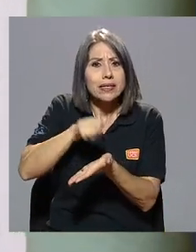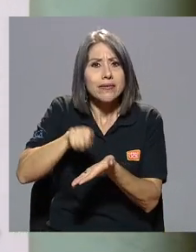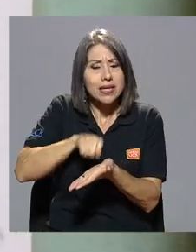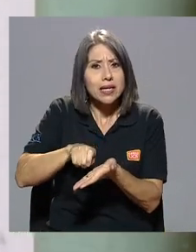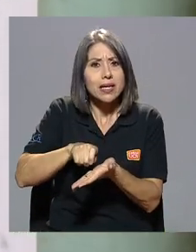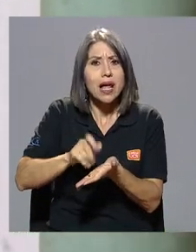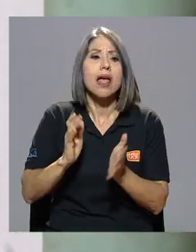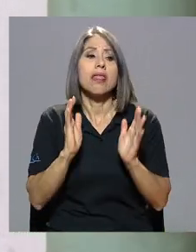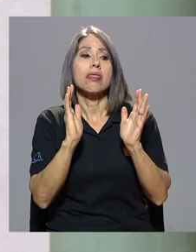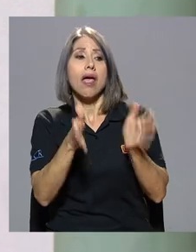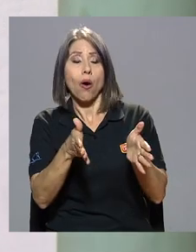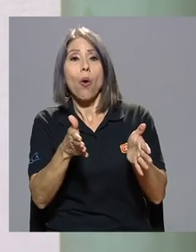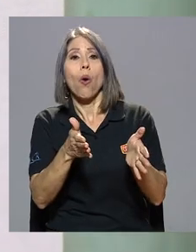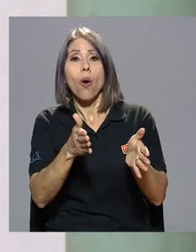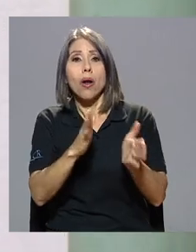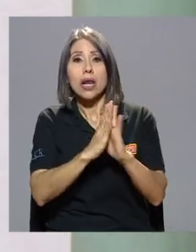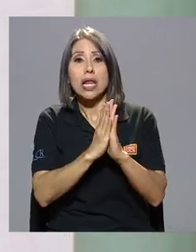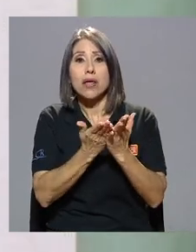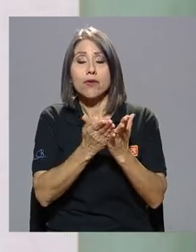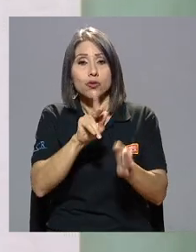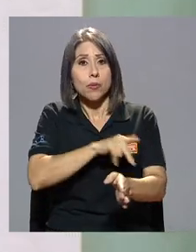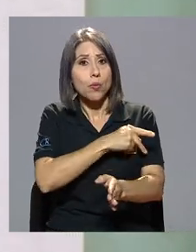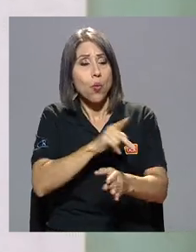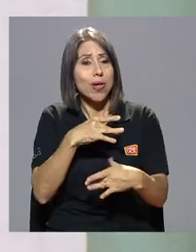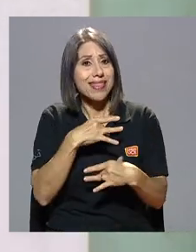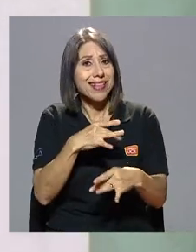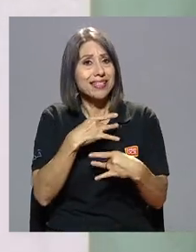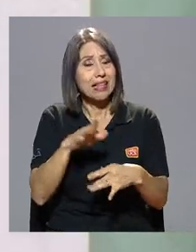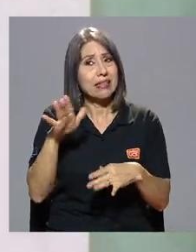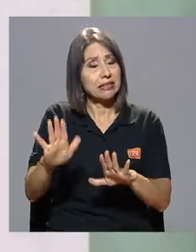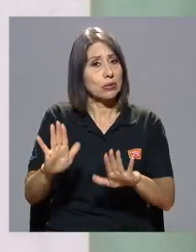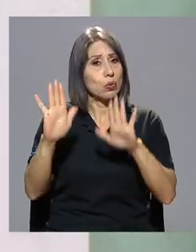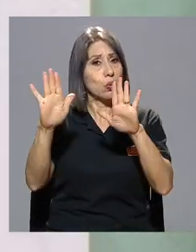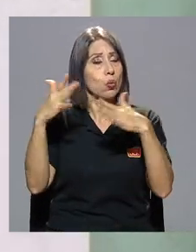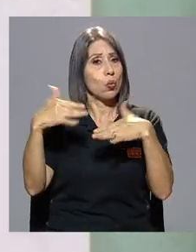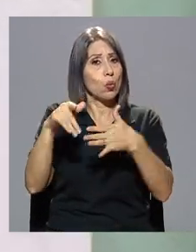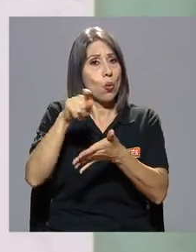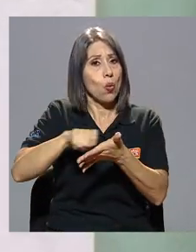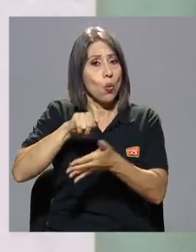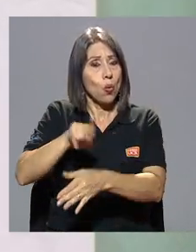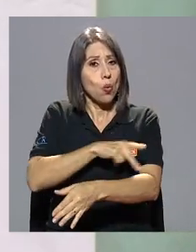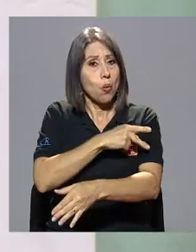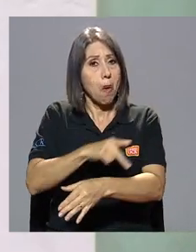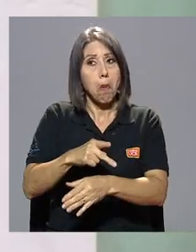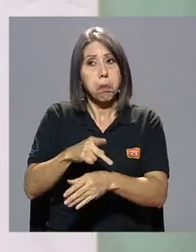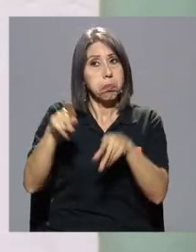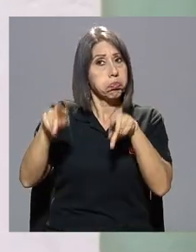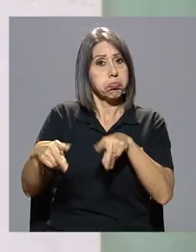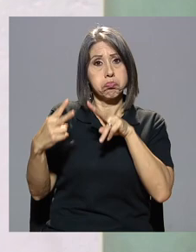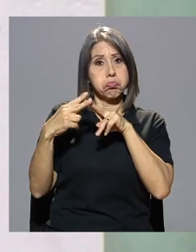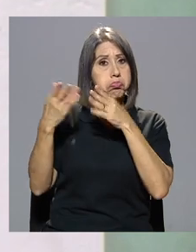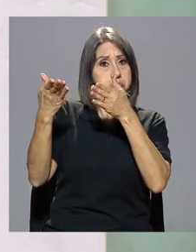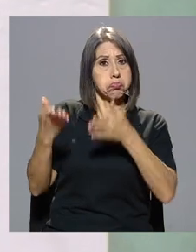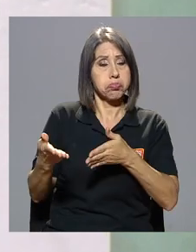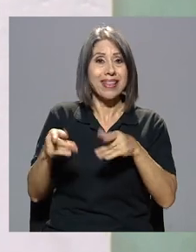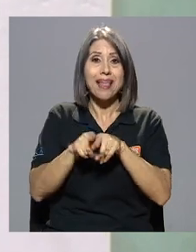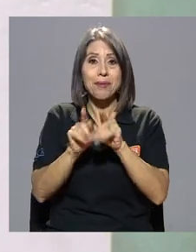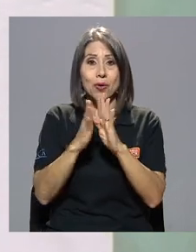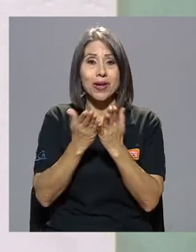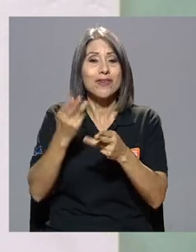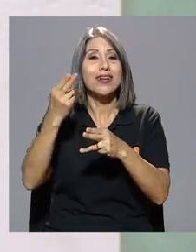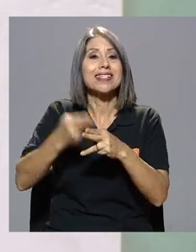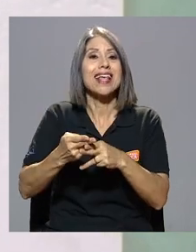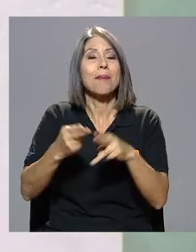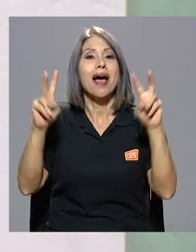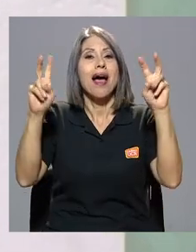algunos libros muy interesantes. Libros de poesía. Era una gran poetisa desconocida. Y además dejó